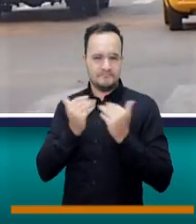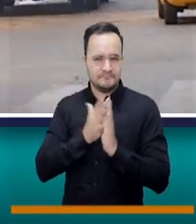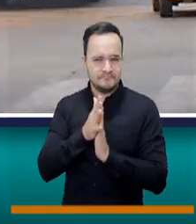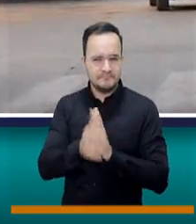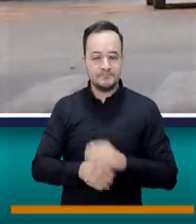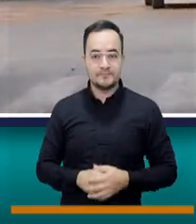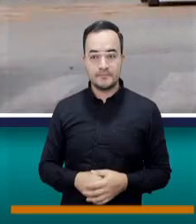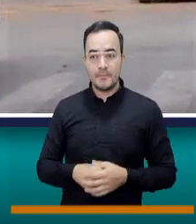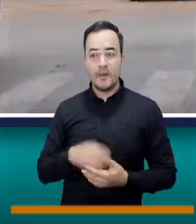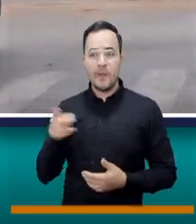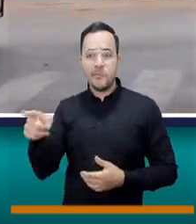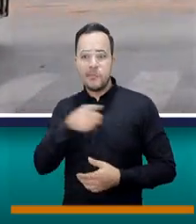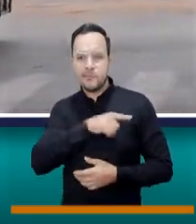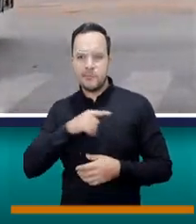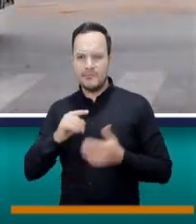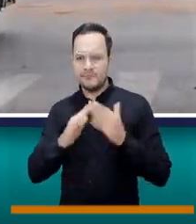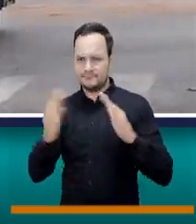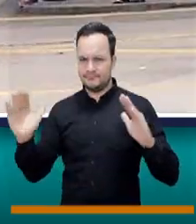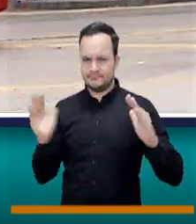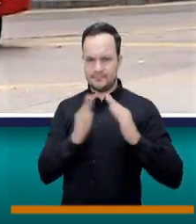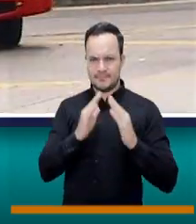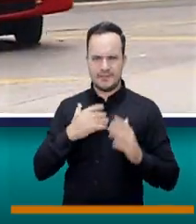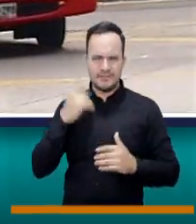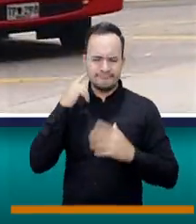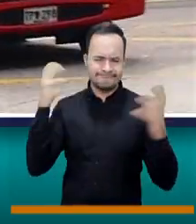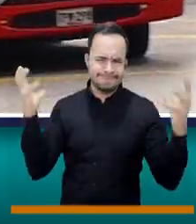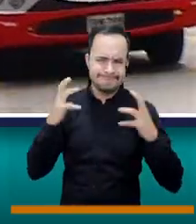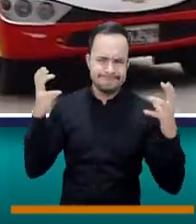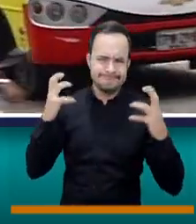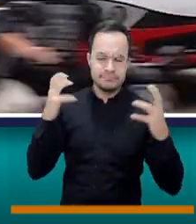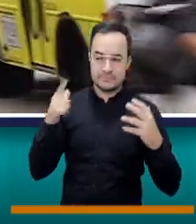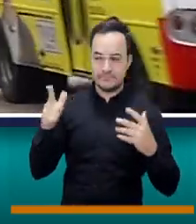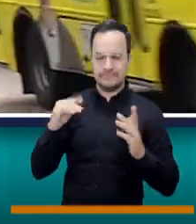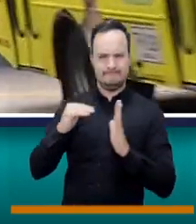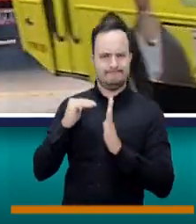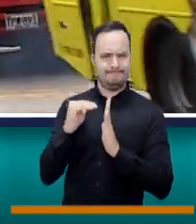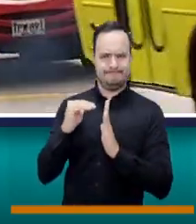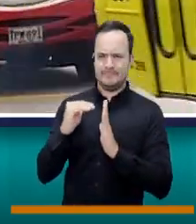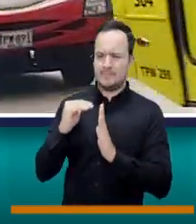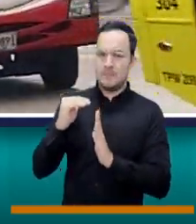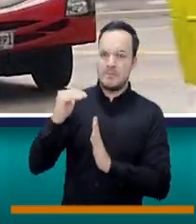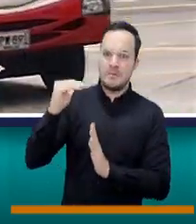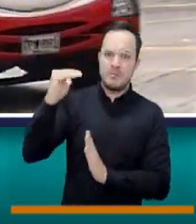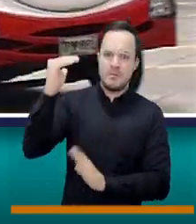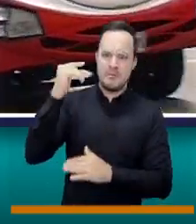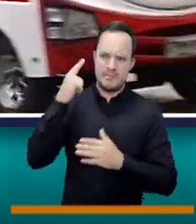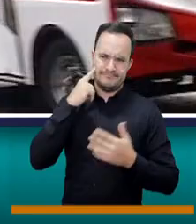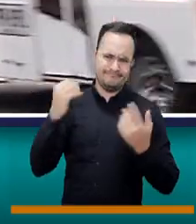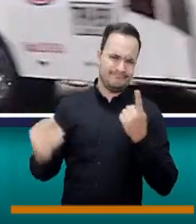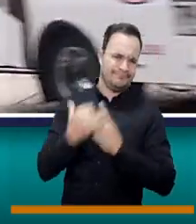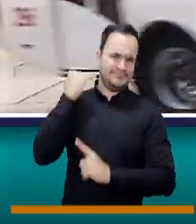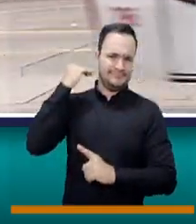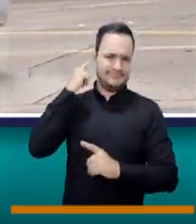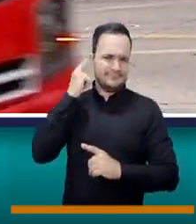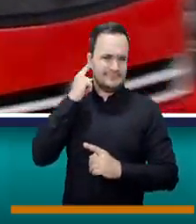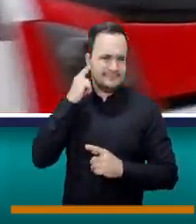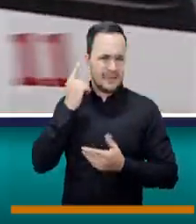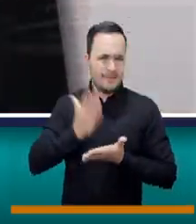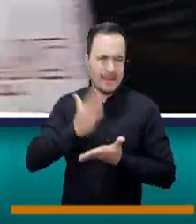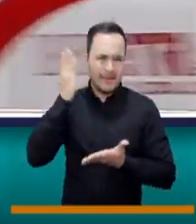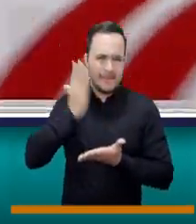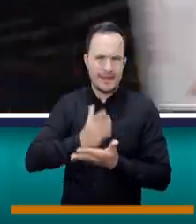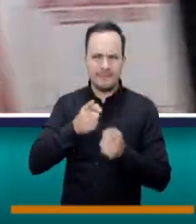El ruido urbano, un mal que no le puede permitir más decibeles. Nos estamos quedando solos.